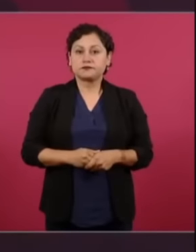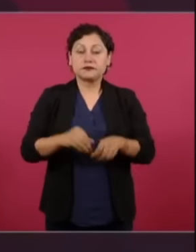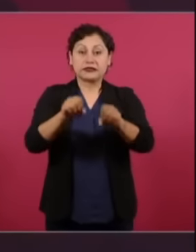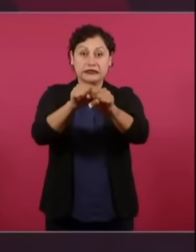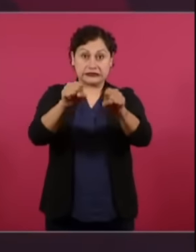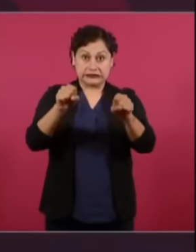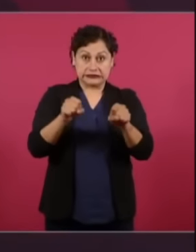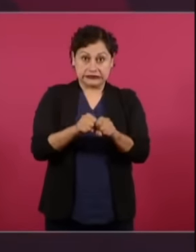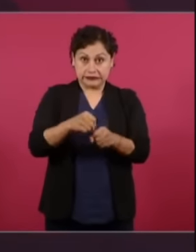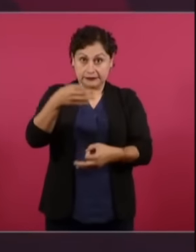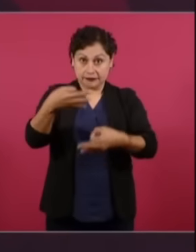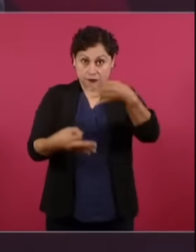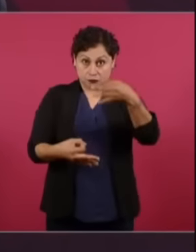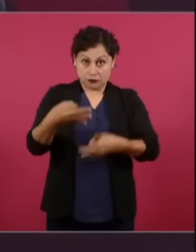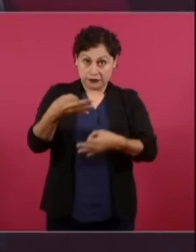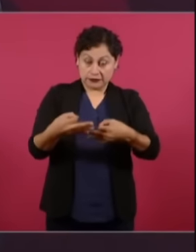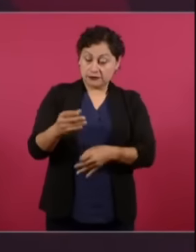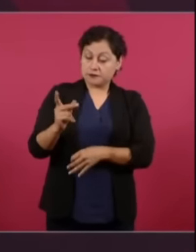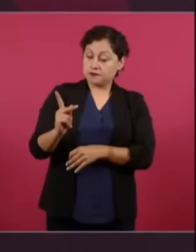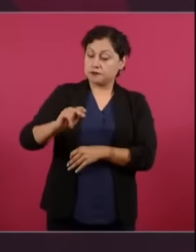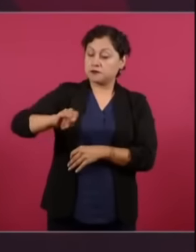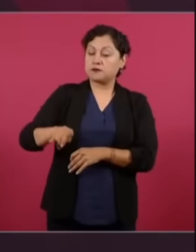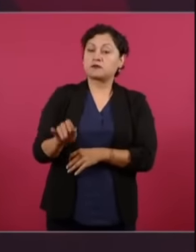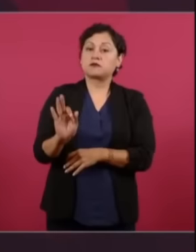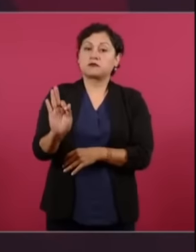mal.